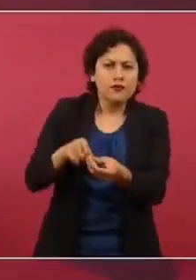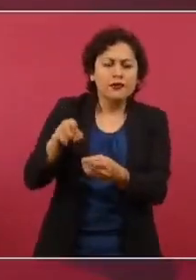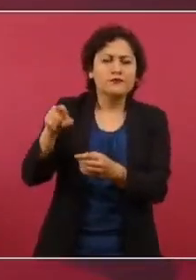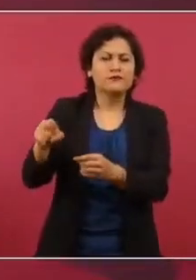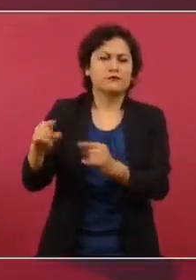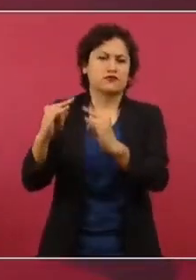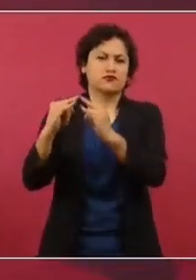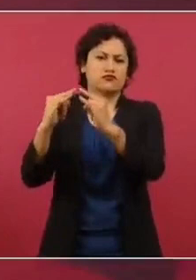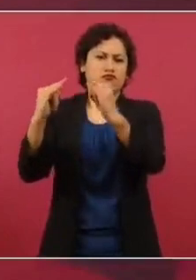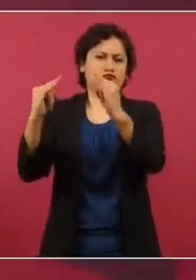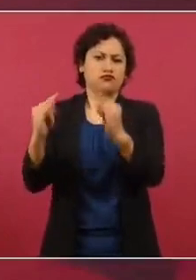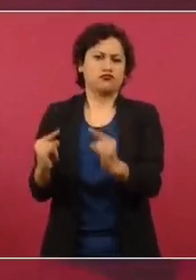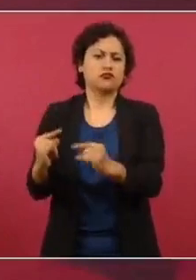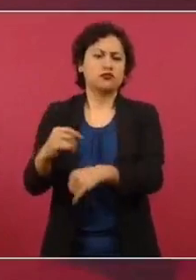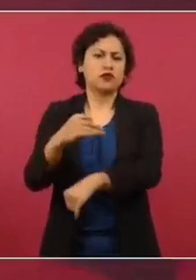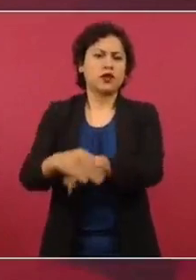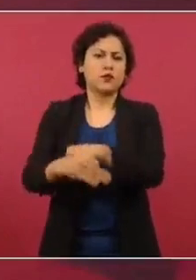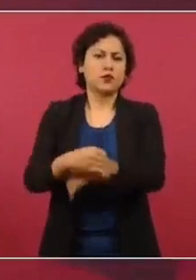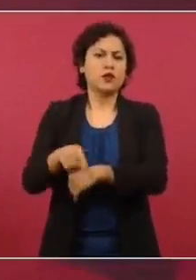migrantes?